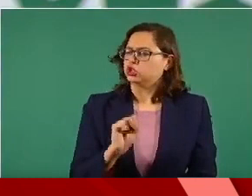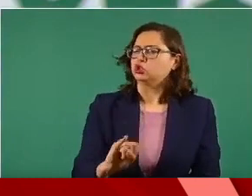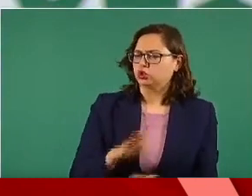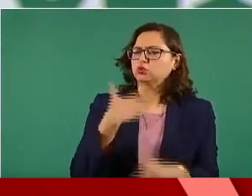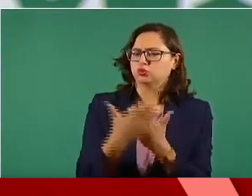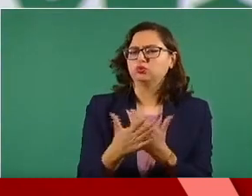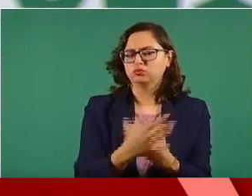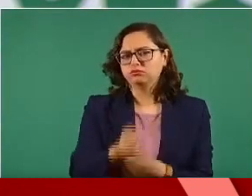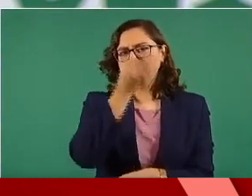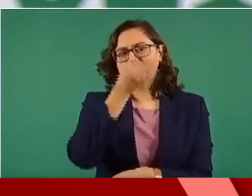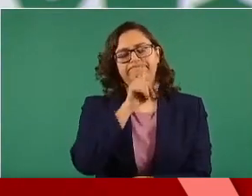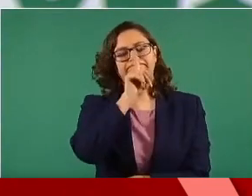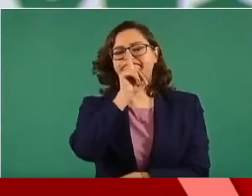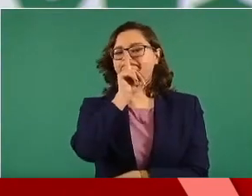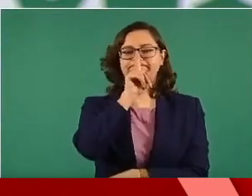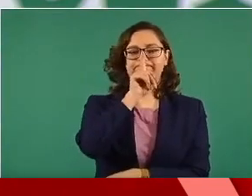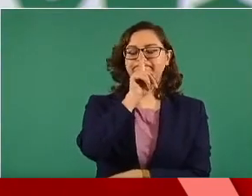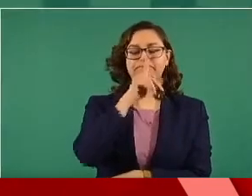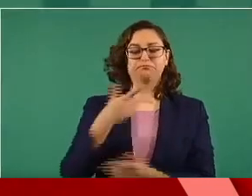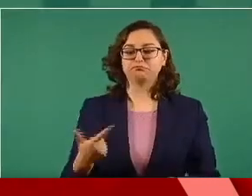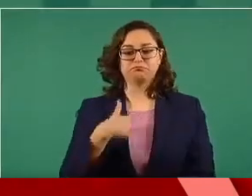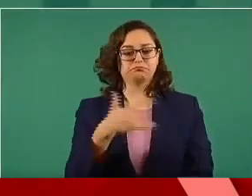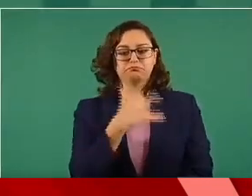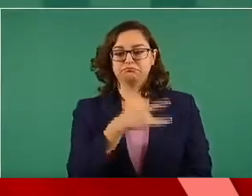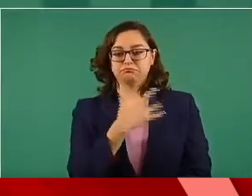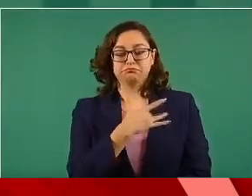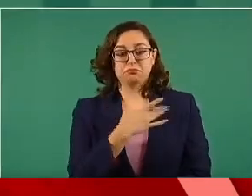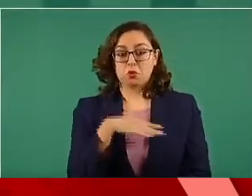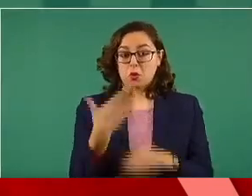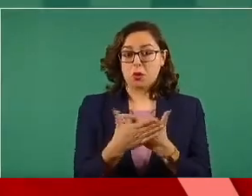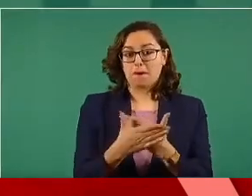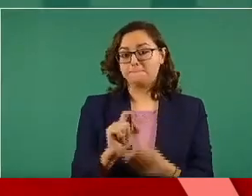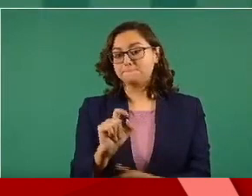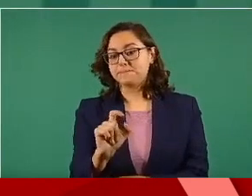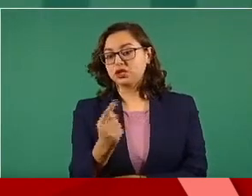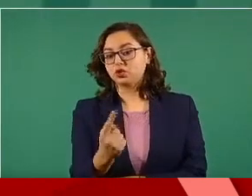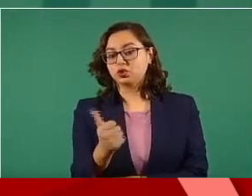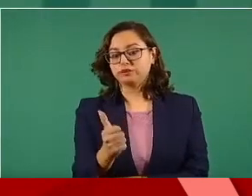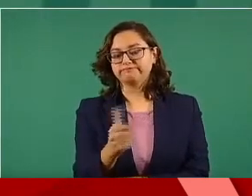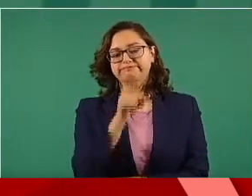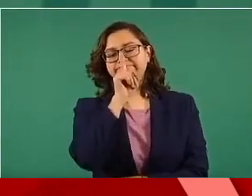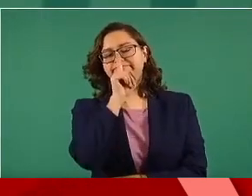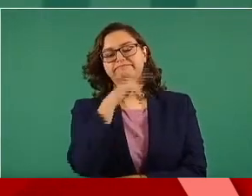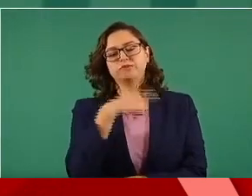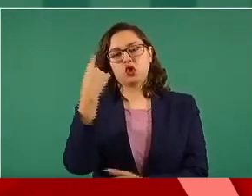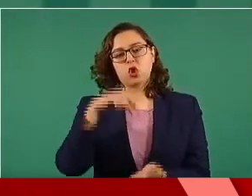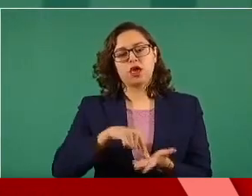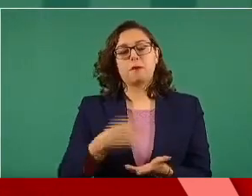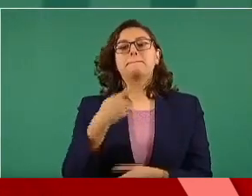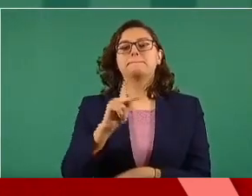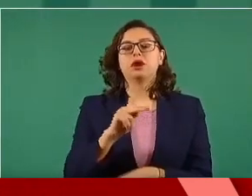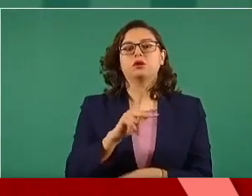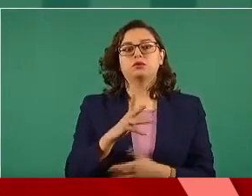llevar a cabo. No lo veo tan próximo como el 21 de agosto, pero sí esperaríamos que hoy nos puedan dar una respuesta de qué